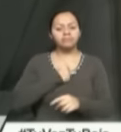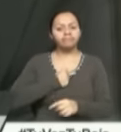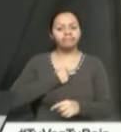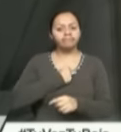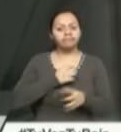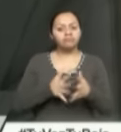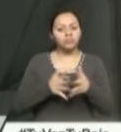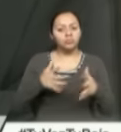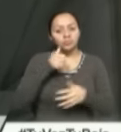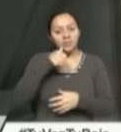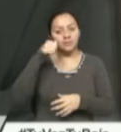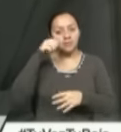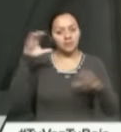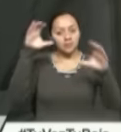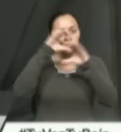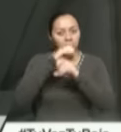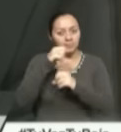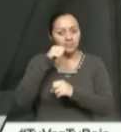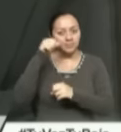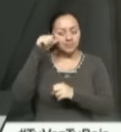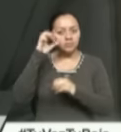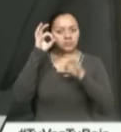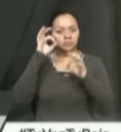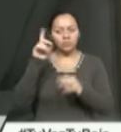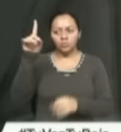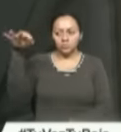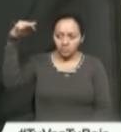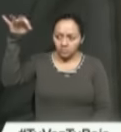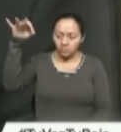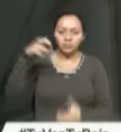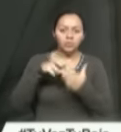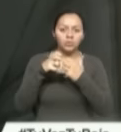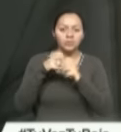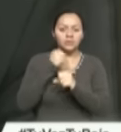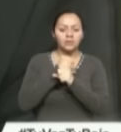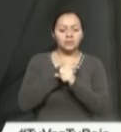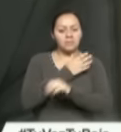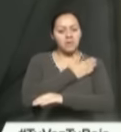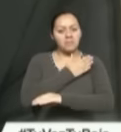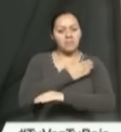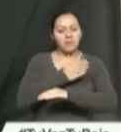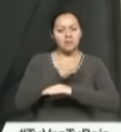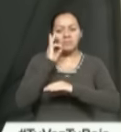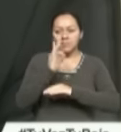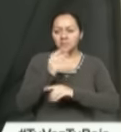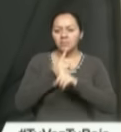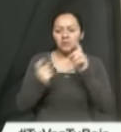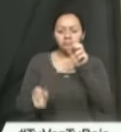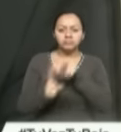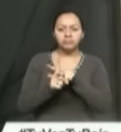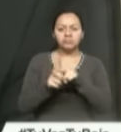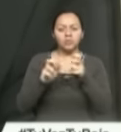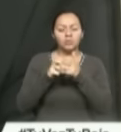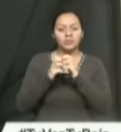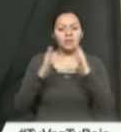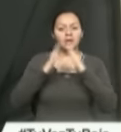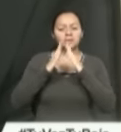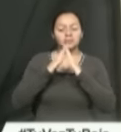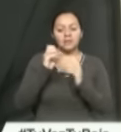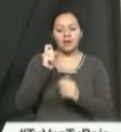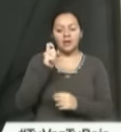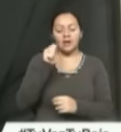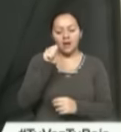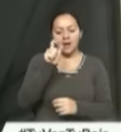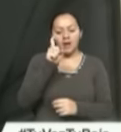acontecido la noche de ayer es un caso único respecto del trabajo que venimos ejecutando. Este inmueble, que está